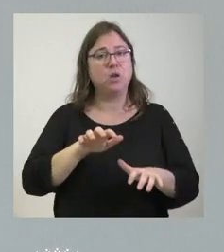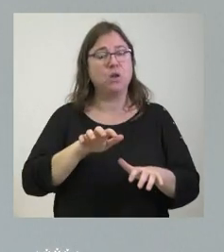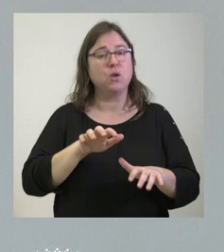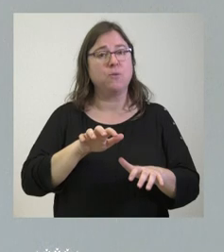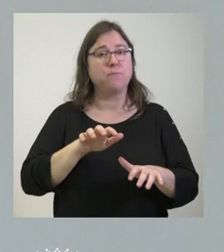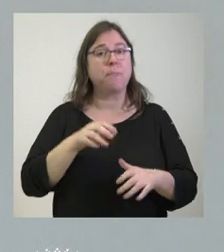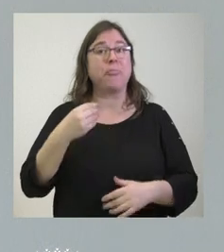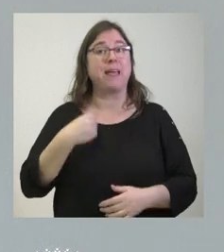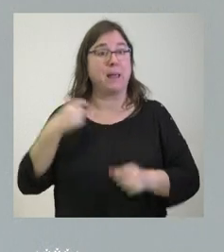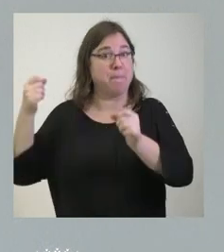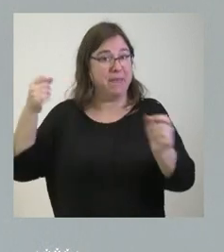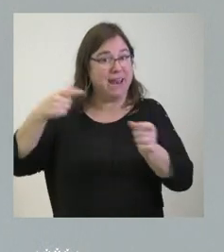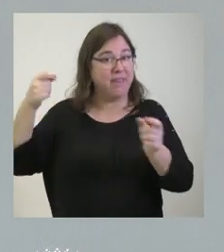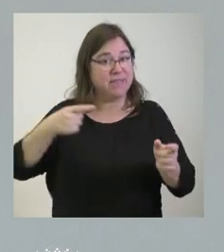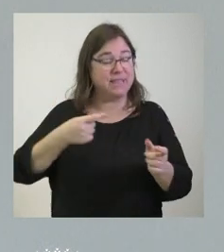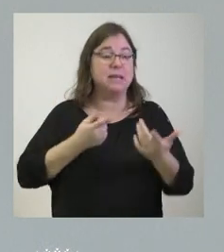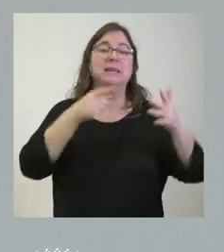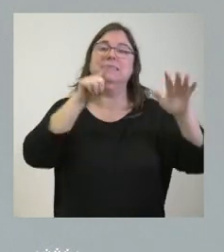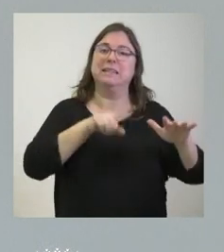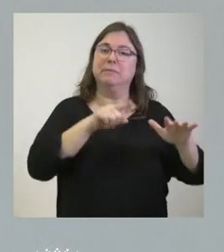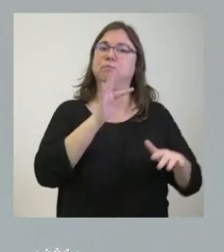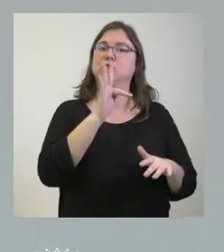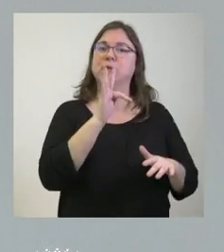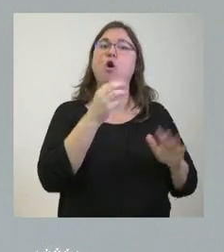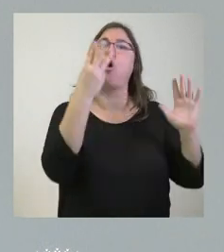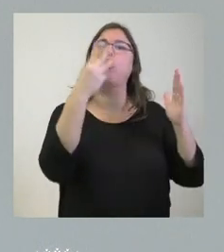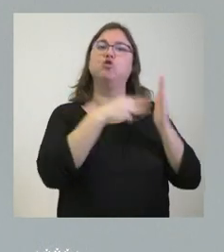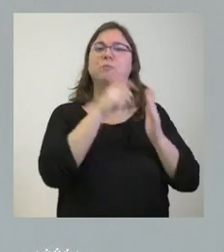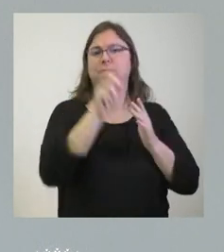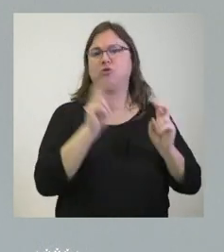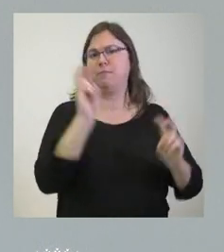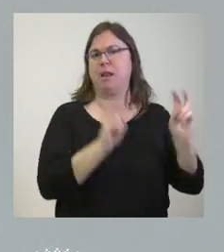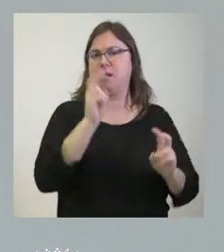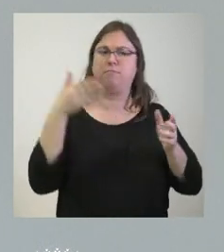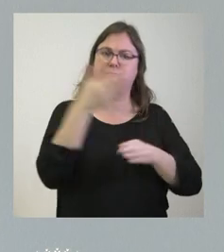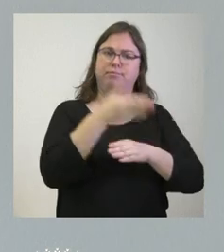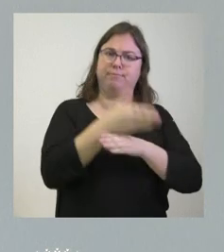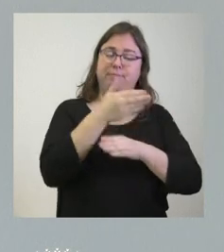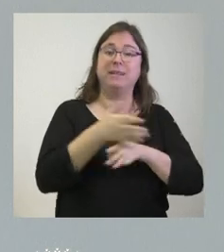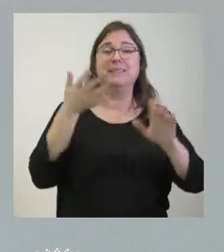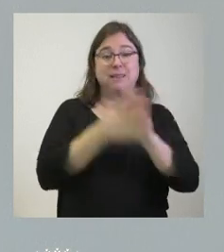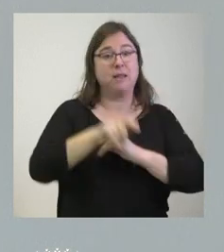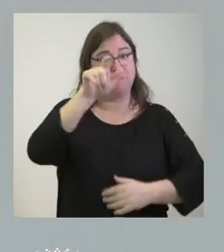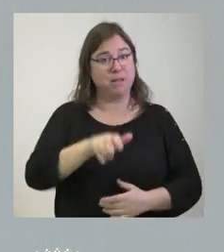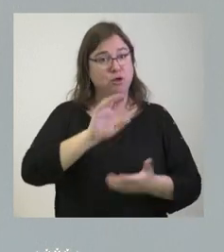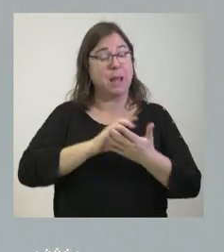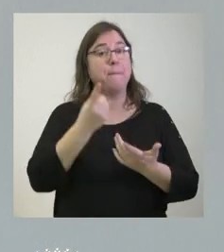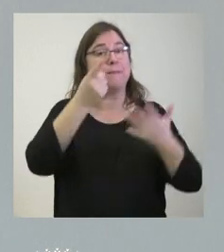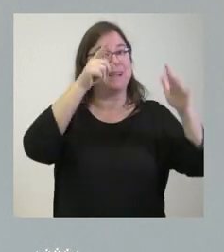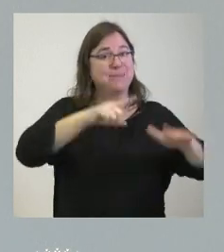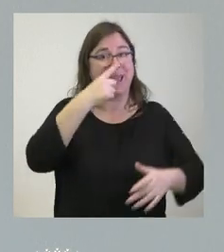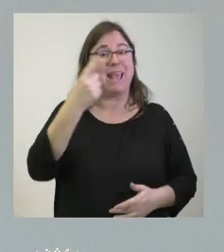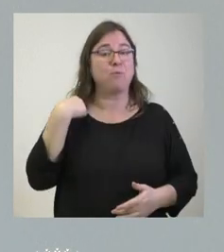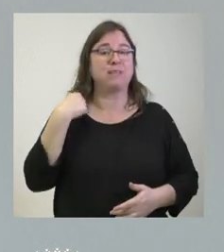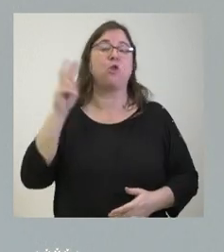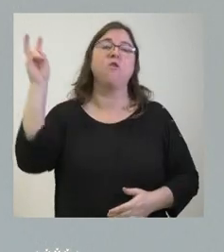migratorio para ese primer semestre fue positivo en más de 8.000 personas es decir que a Castilla y León vinieron en el primer semestre del año pasado 8